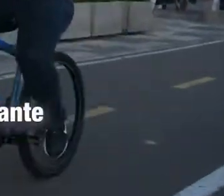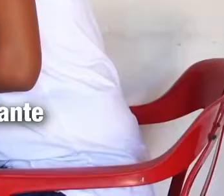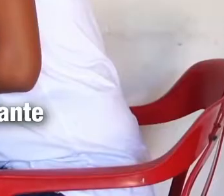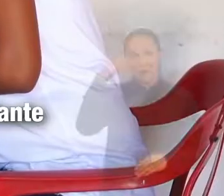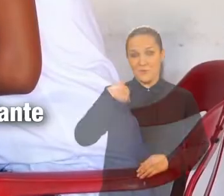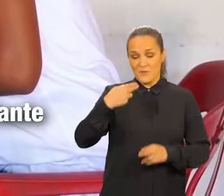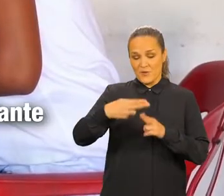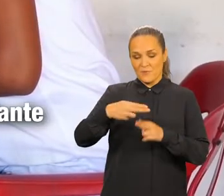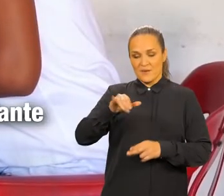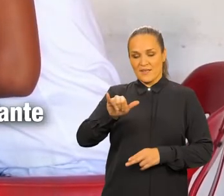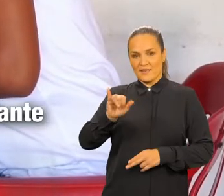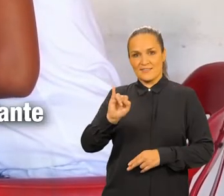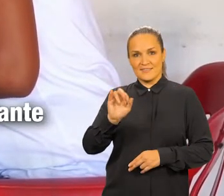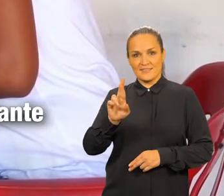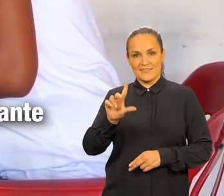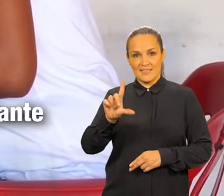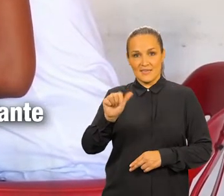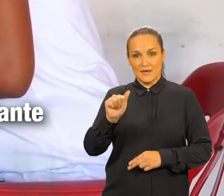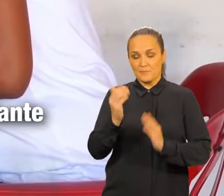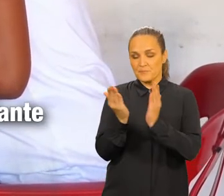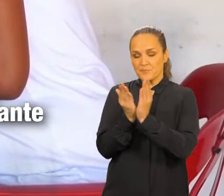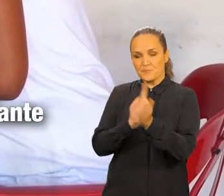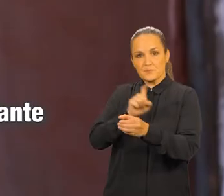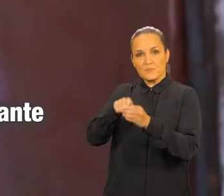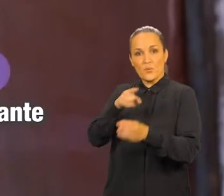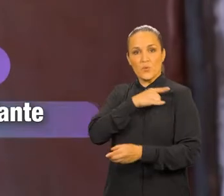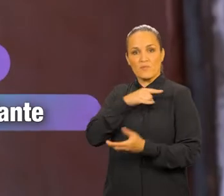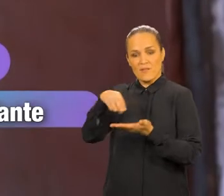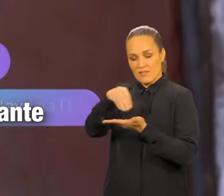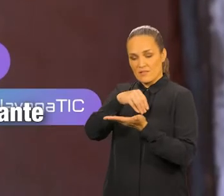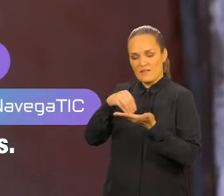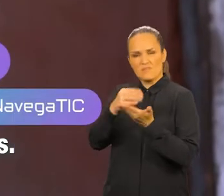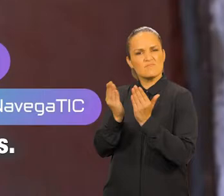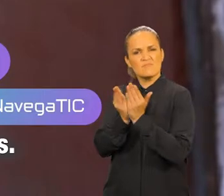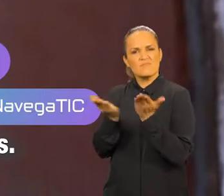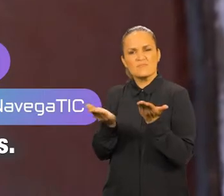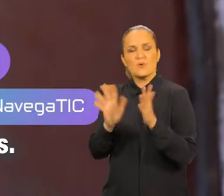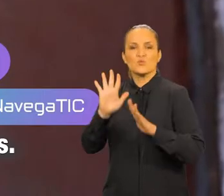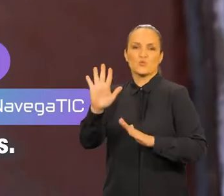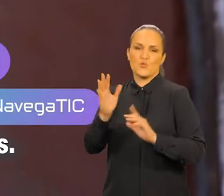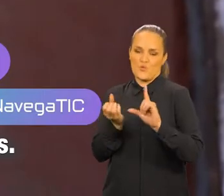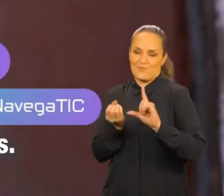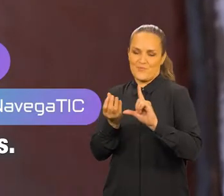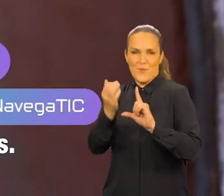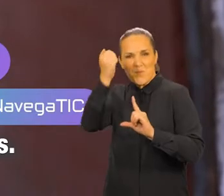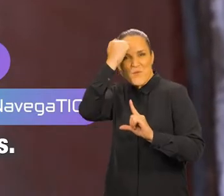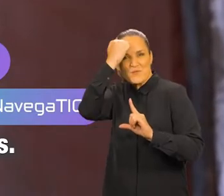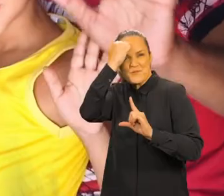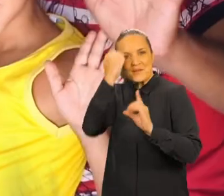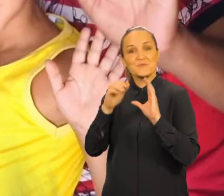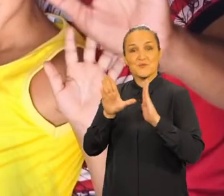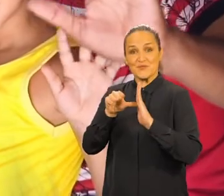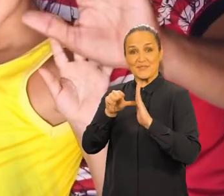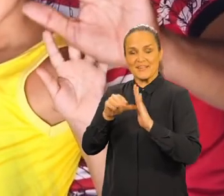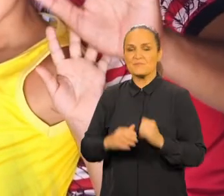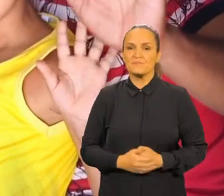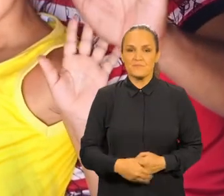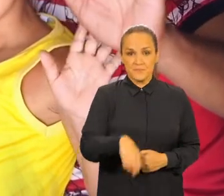Mi nombre es Girle Herrera Olivo, soy estudiante de la Universidad del Atlántico, estudio licenciatura en Ciencias Sociales.